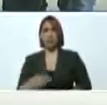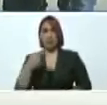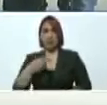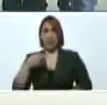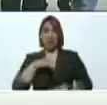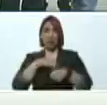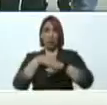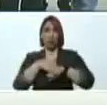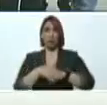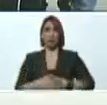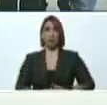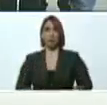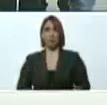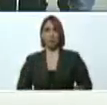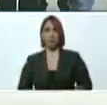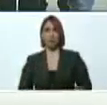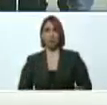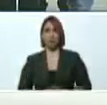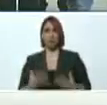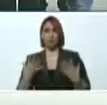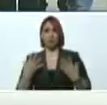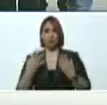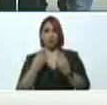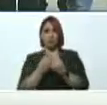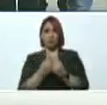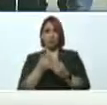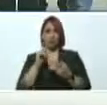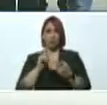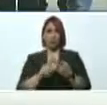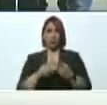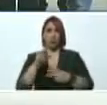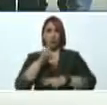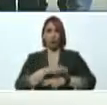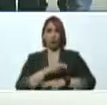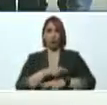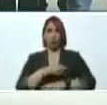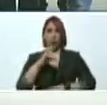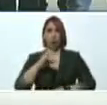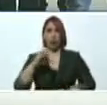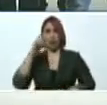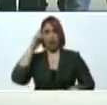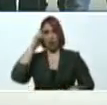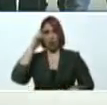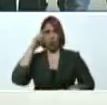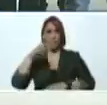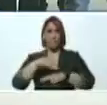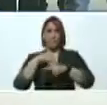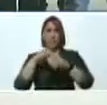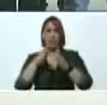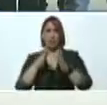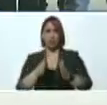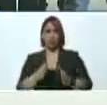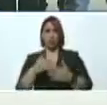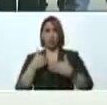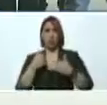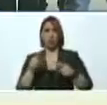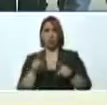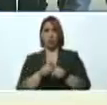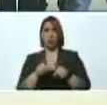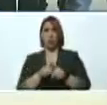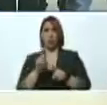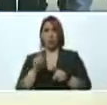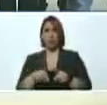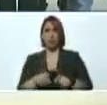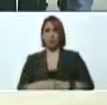Castro acompañado del doctor Carlos Alvarado ministro de salud igualmente se